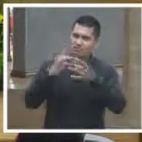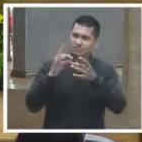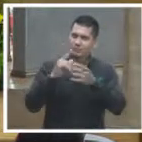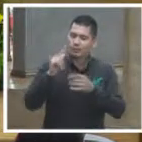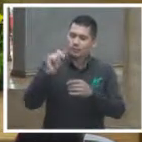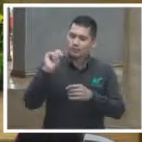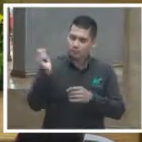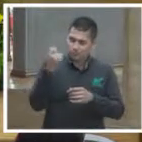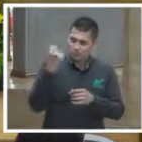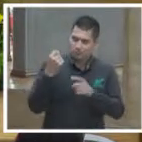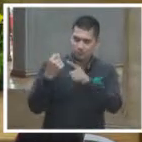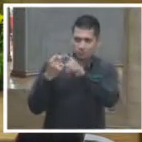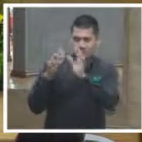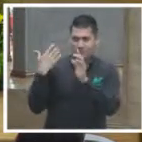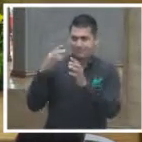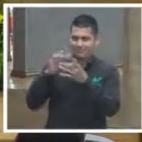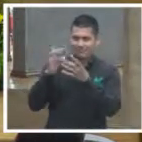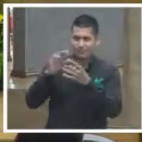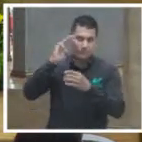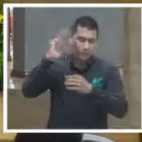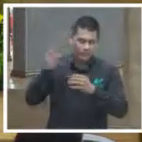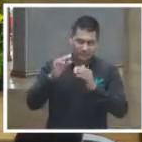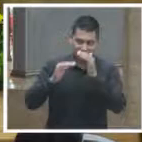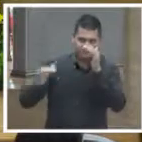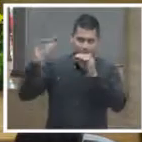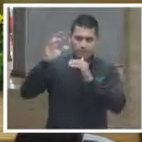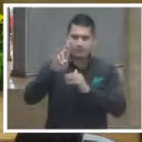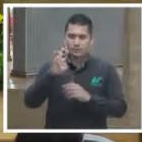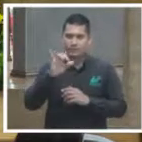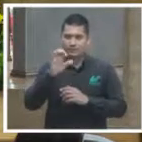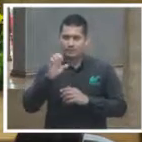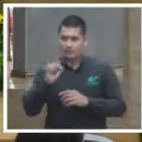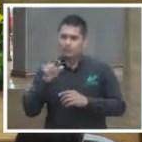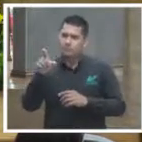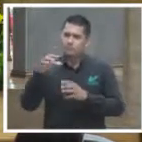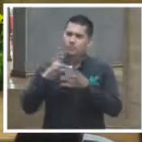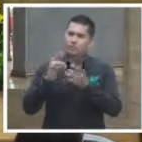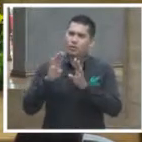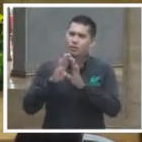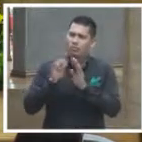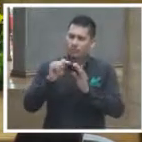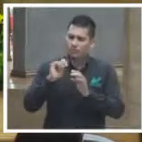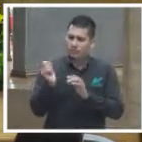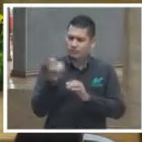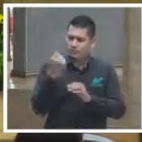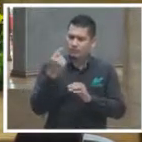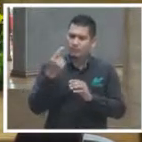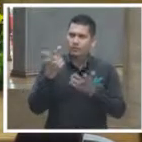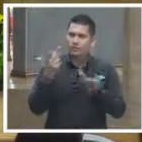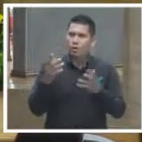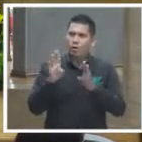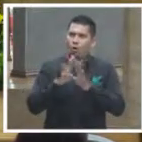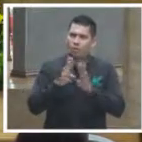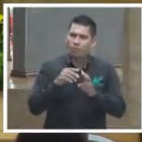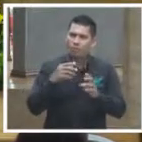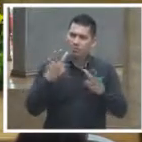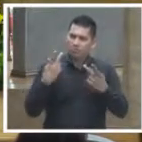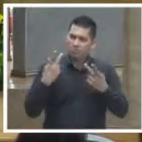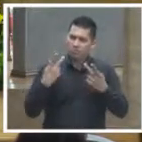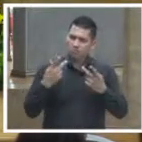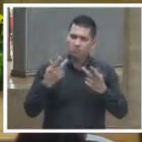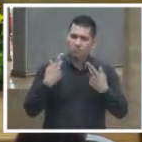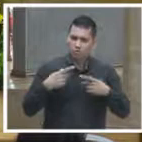hacía usted mención magistrado Reyes en las cuales se hace uso de inteligencia artificial para